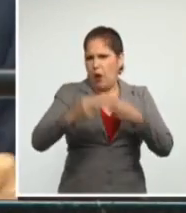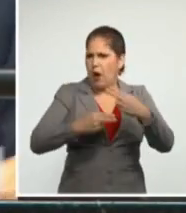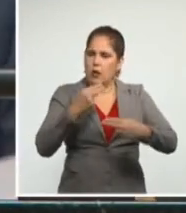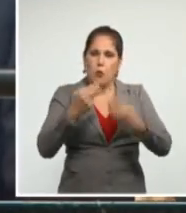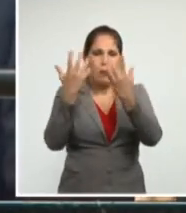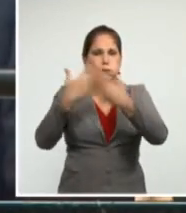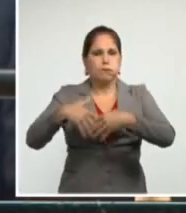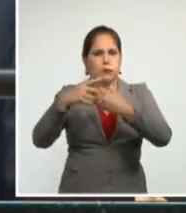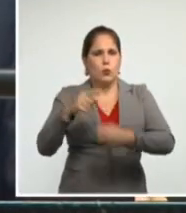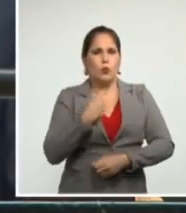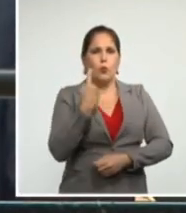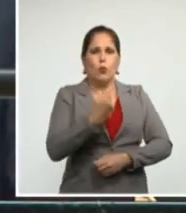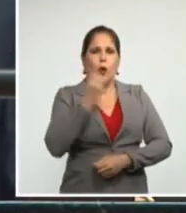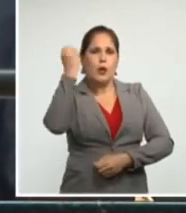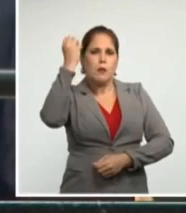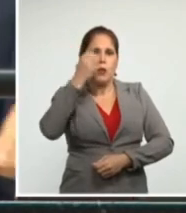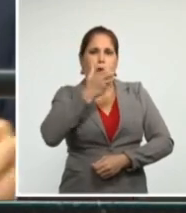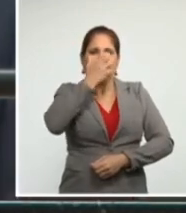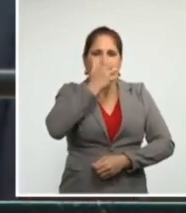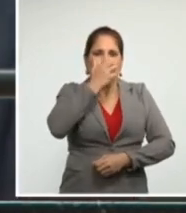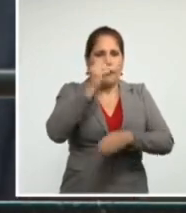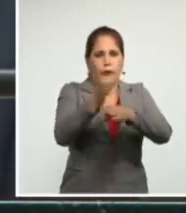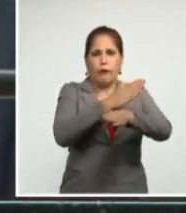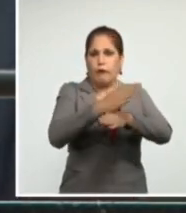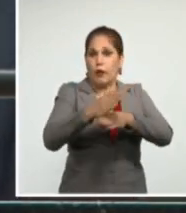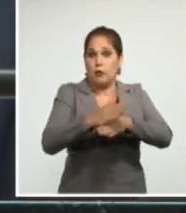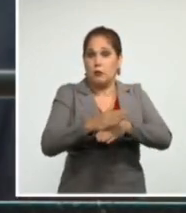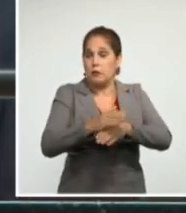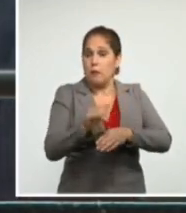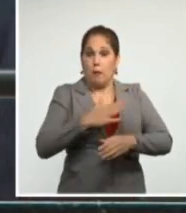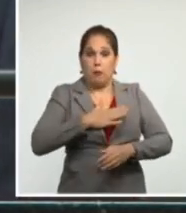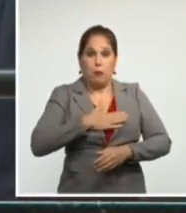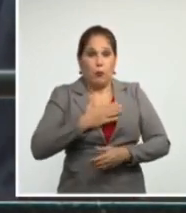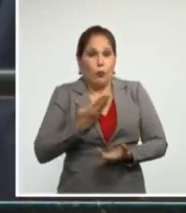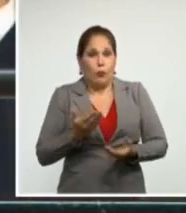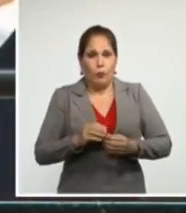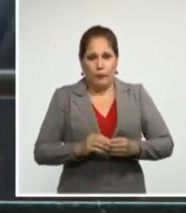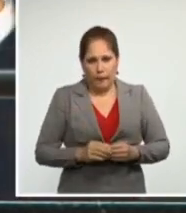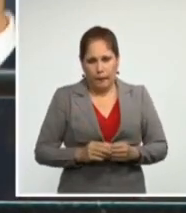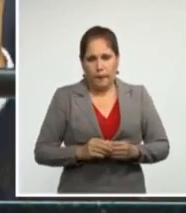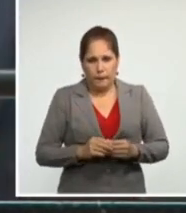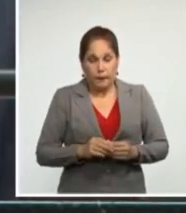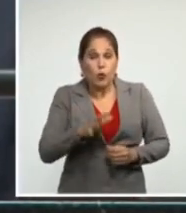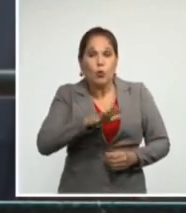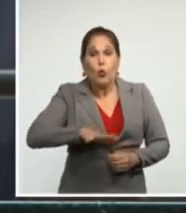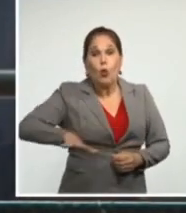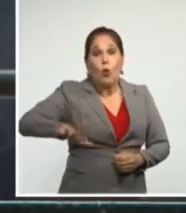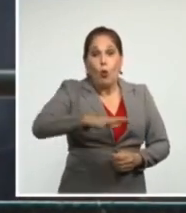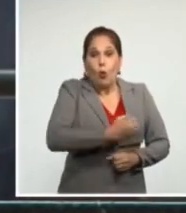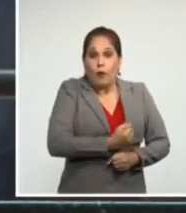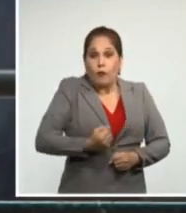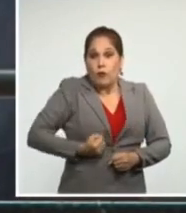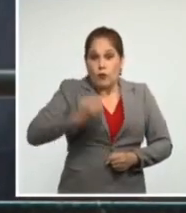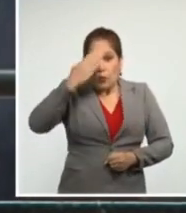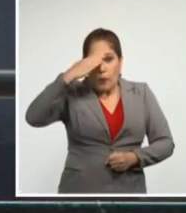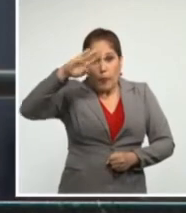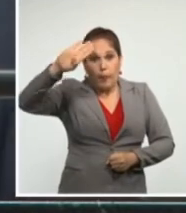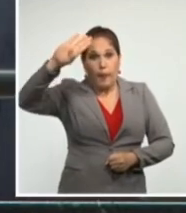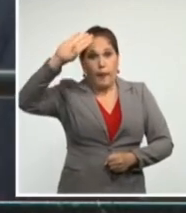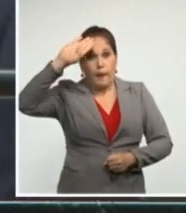nacional con prototipos propios. Todo este esfuerzo de la nación